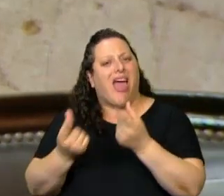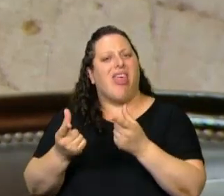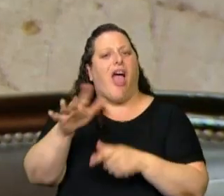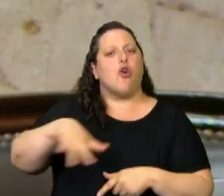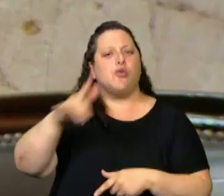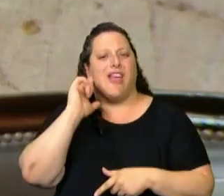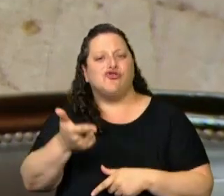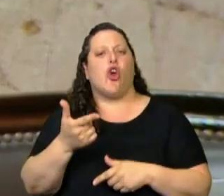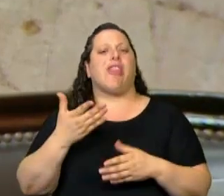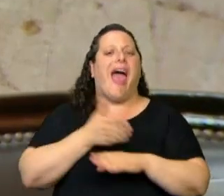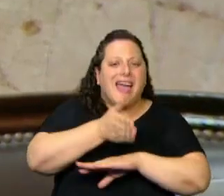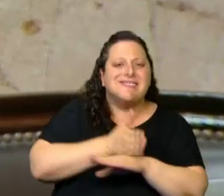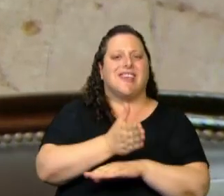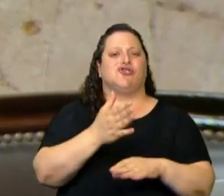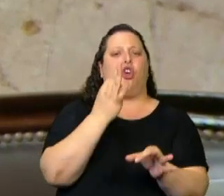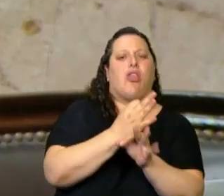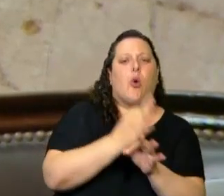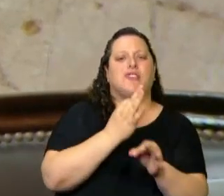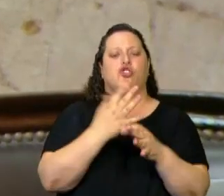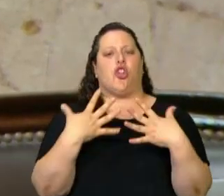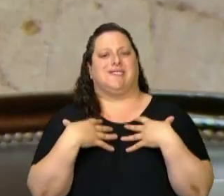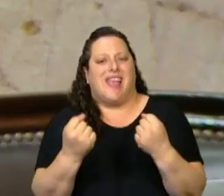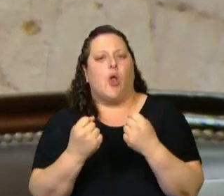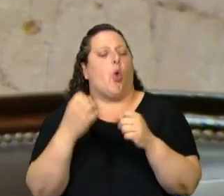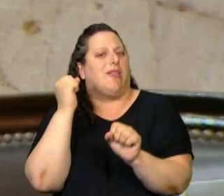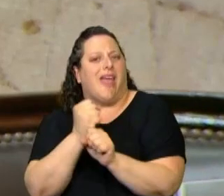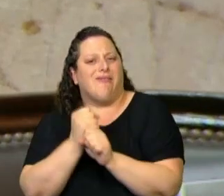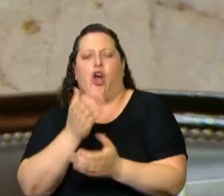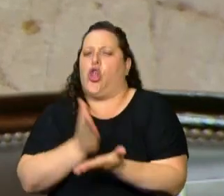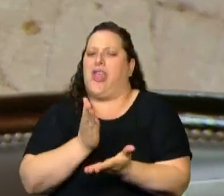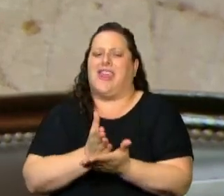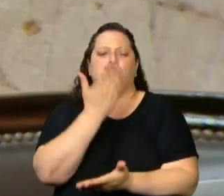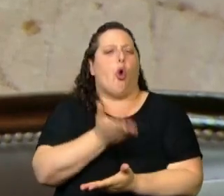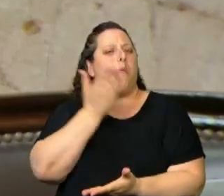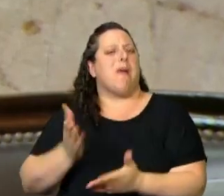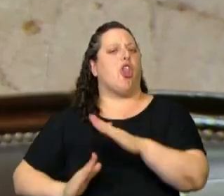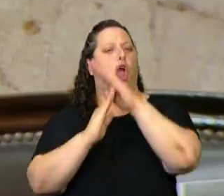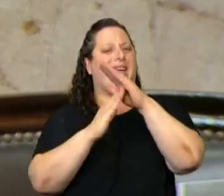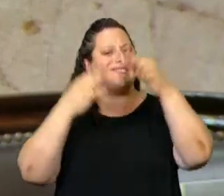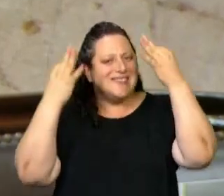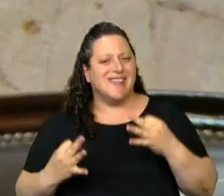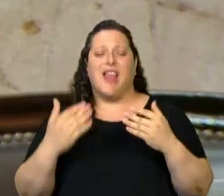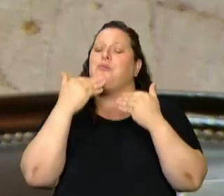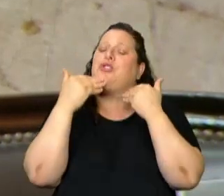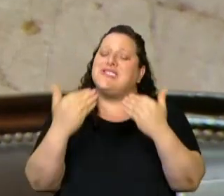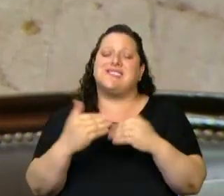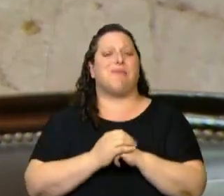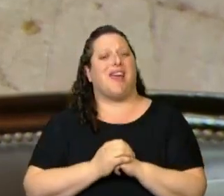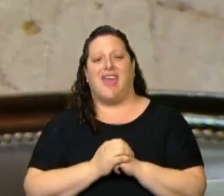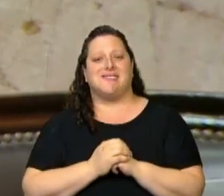educación, a la salud y al trabajo que son derechos humanos esenciales. Muchísimas gracias. Y ahora sí...